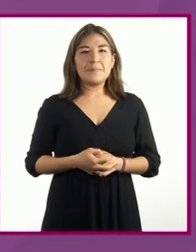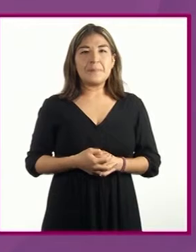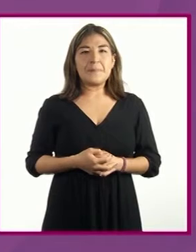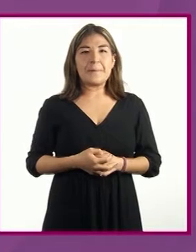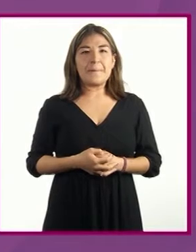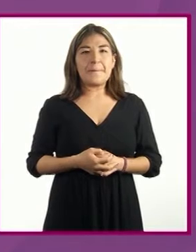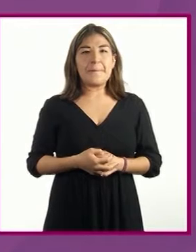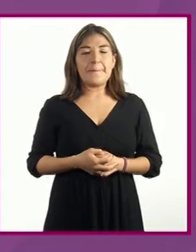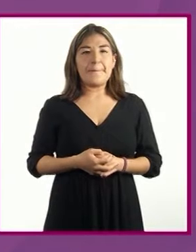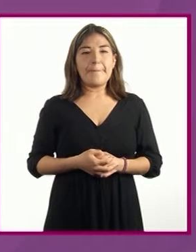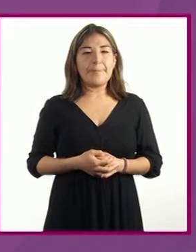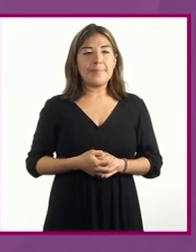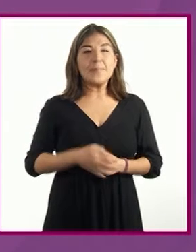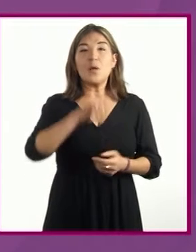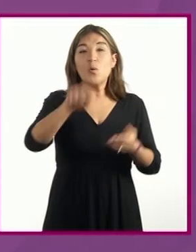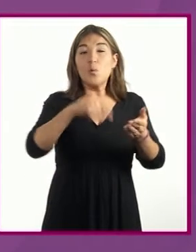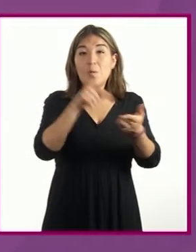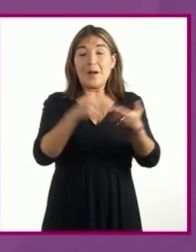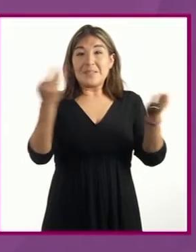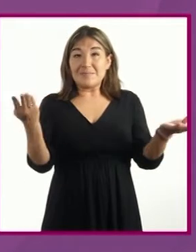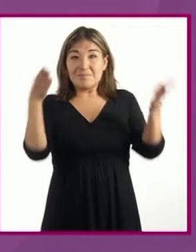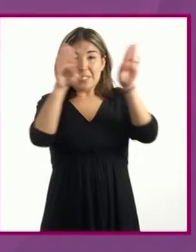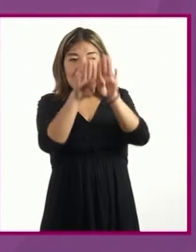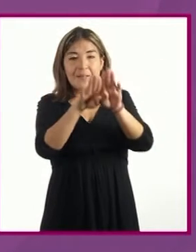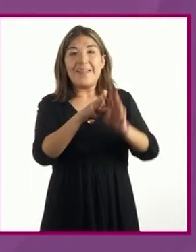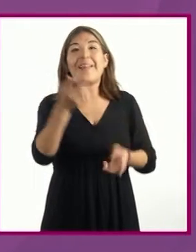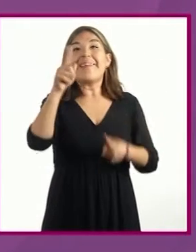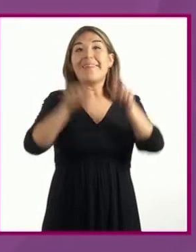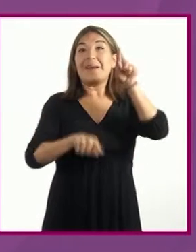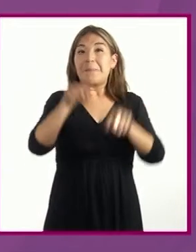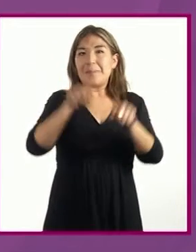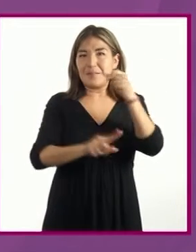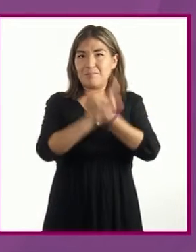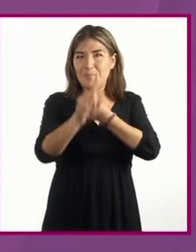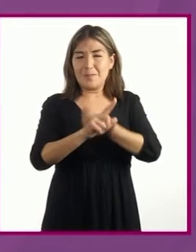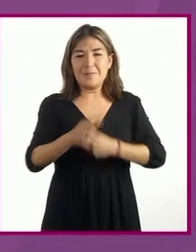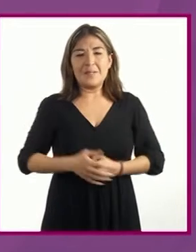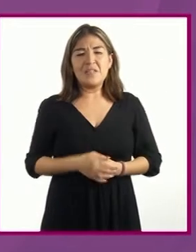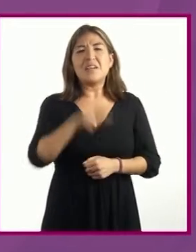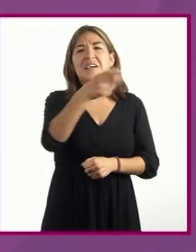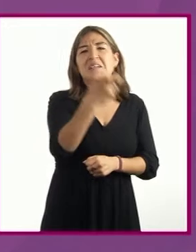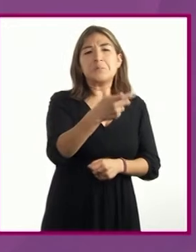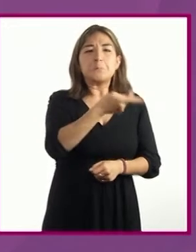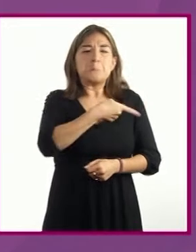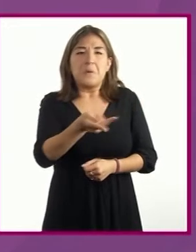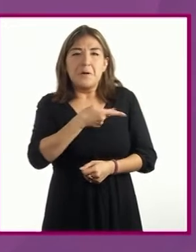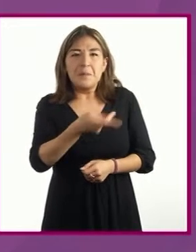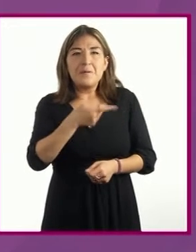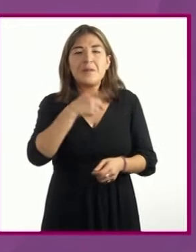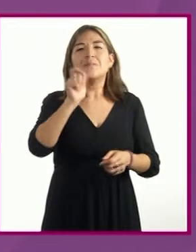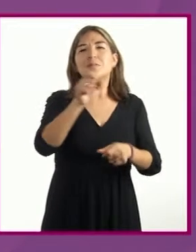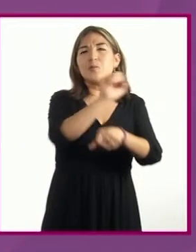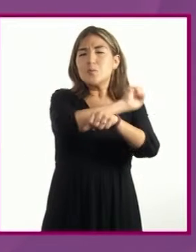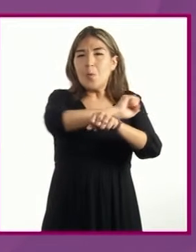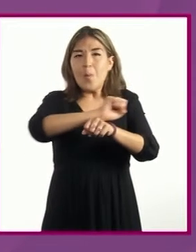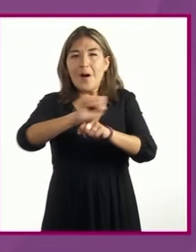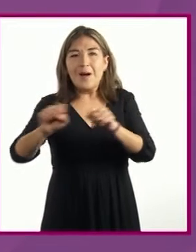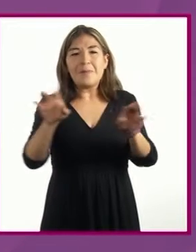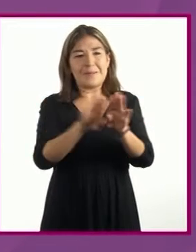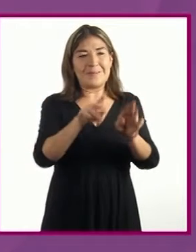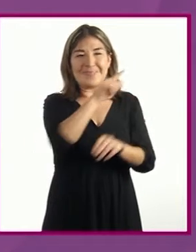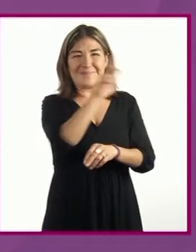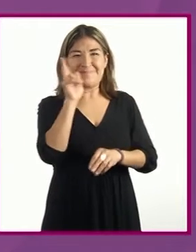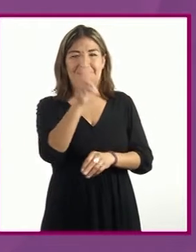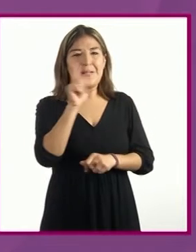En los espacios cerrados, dependiendo de la situación, aunque éstos sean pobres, son cálidos, como la viñeta de